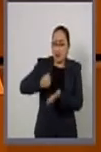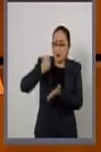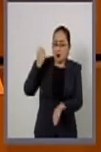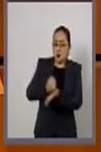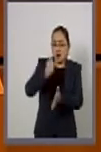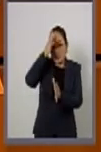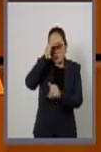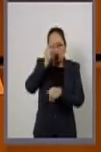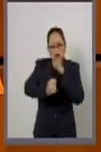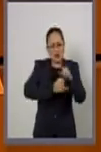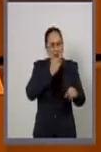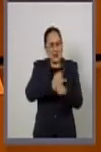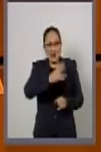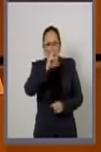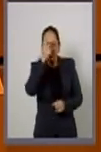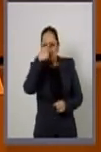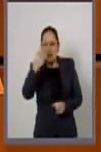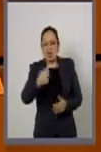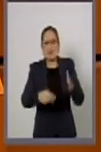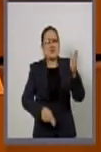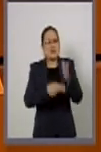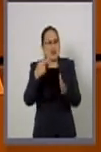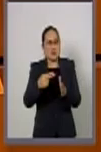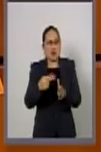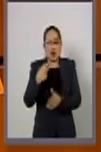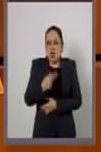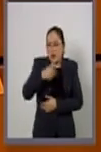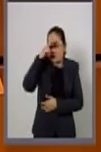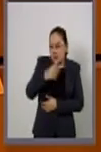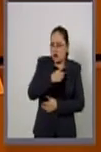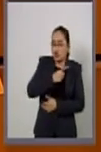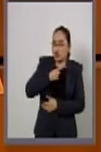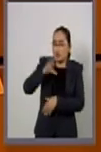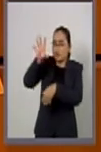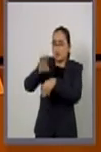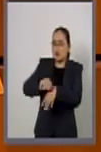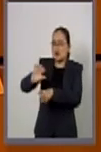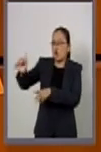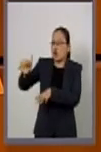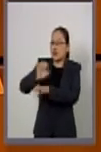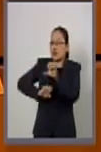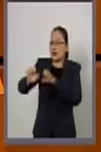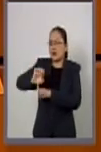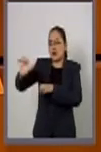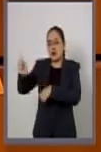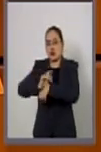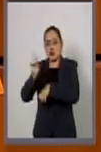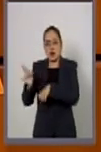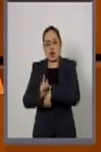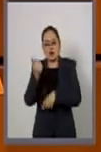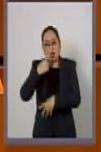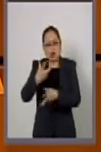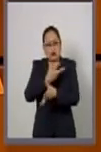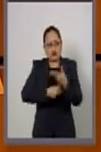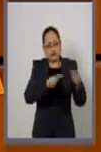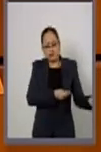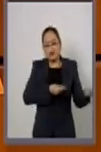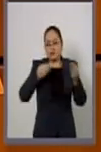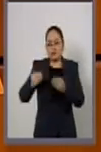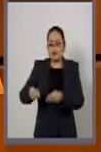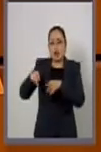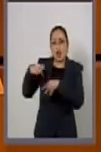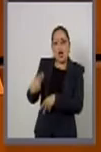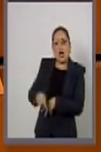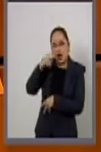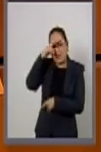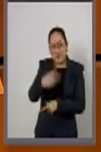porque México tendría la obligación de otorgar licencias a empresas extranjeras para la gestión del combustible y los